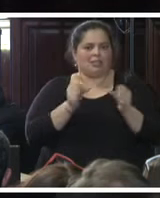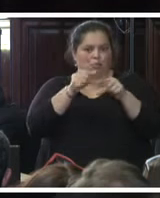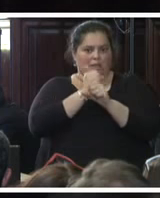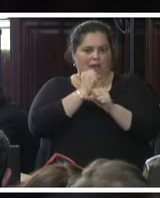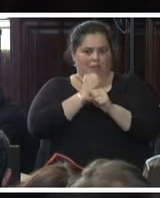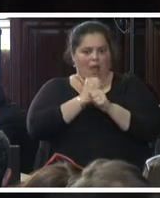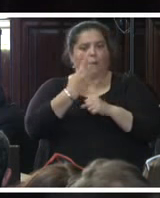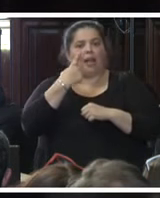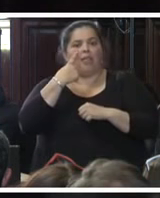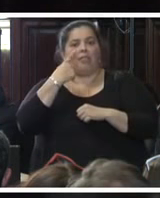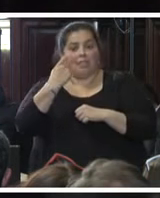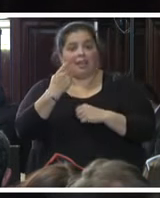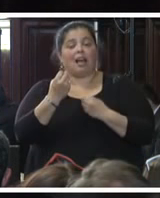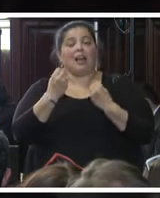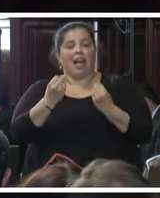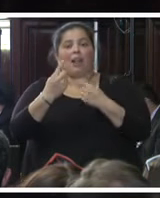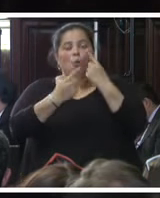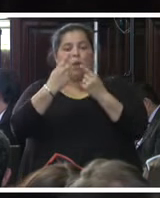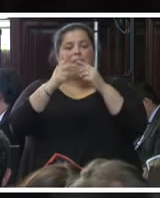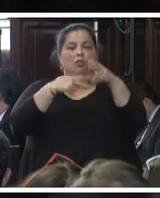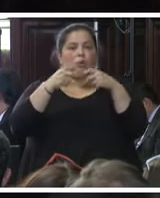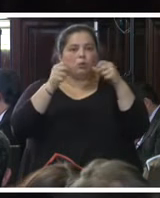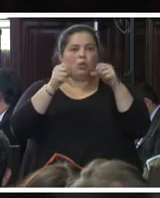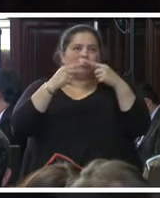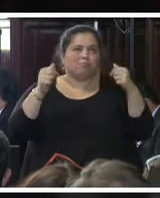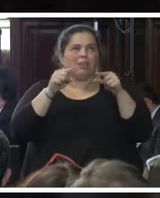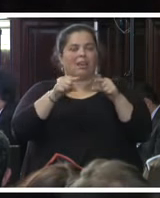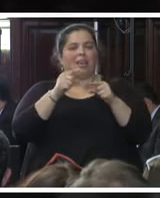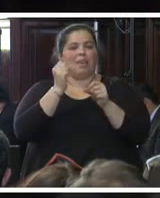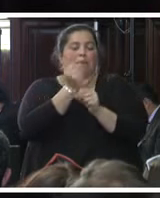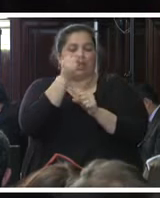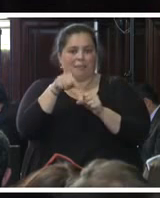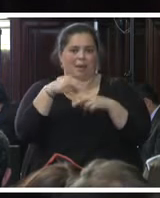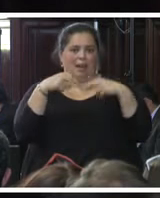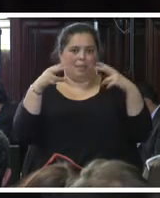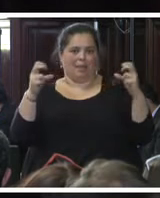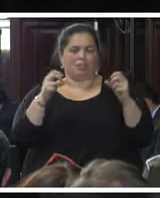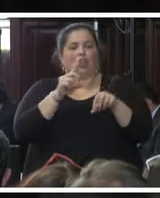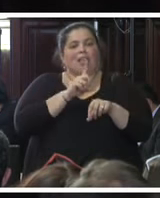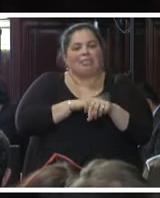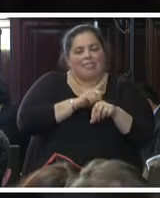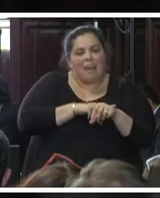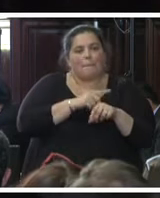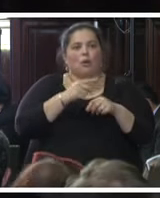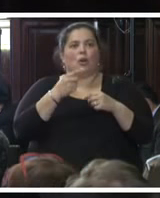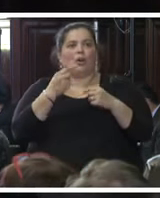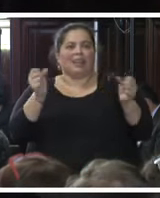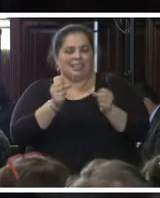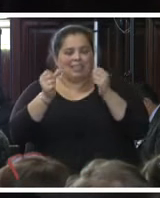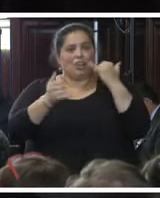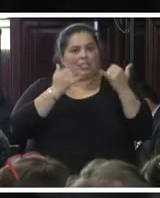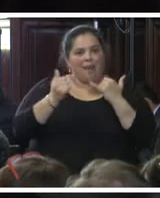importantes para la investigación, tiempos en que se realizaron o los momentos en que se realizaron, las personas que se